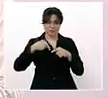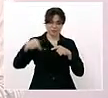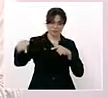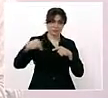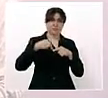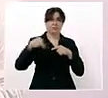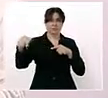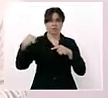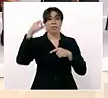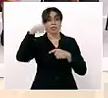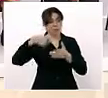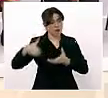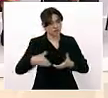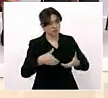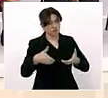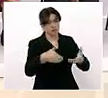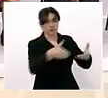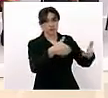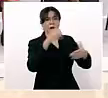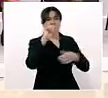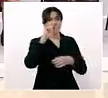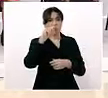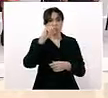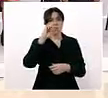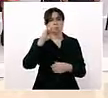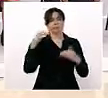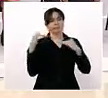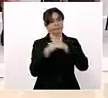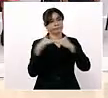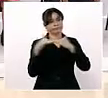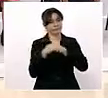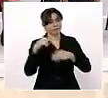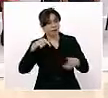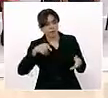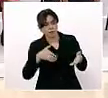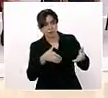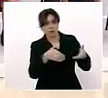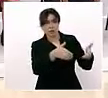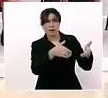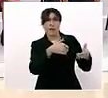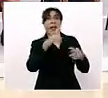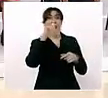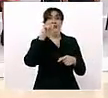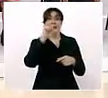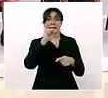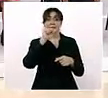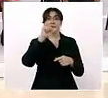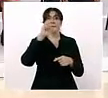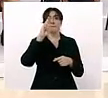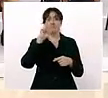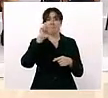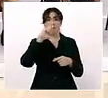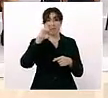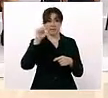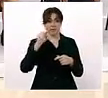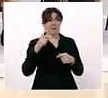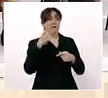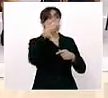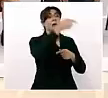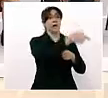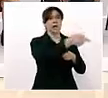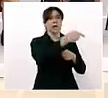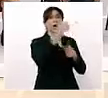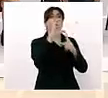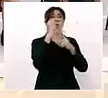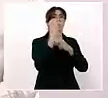de las varas a Compostela, que se siga ampliando la